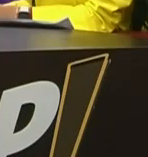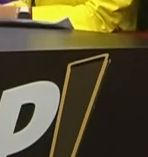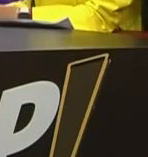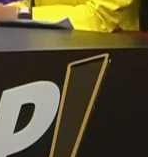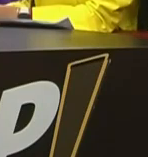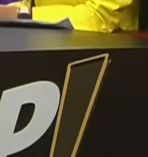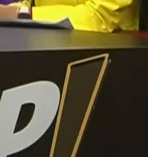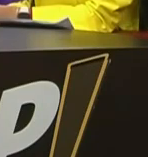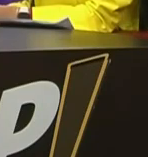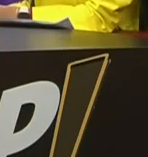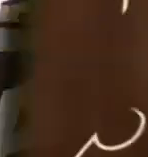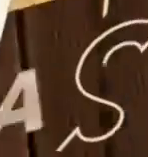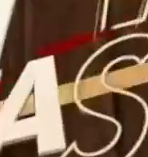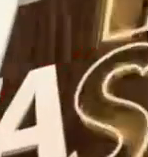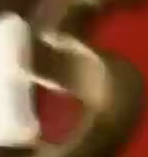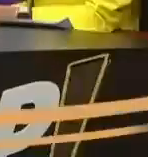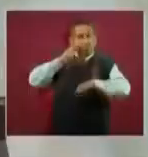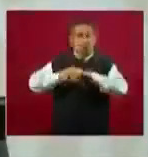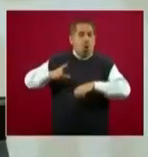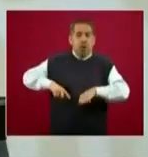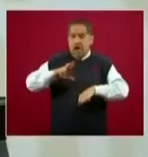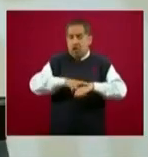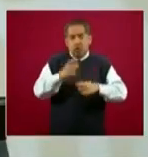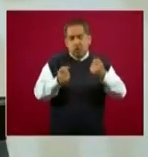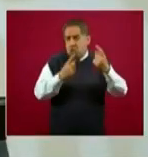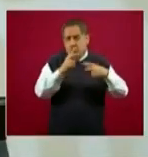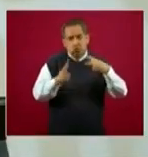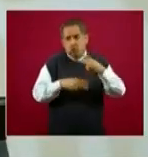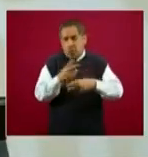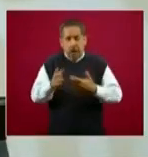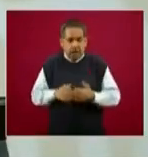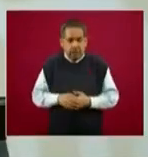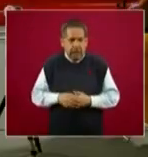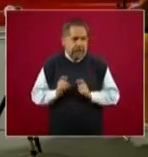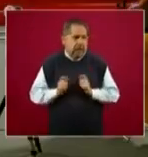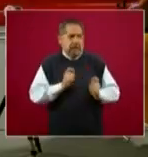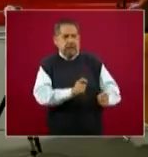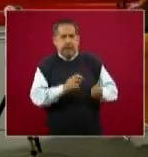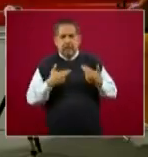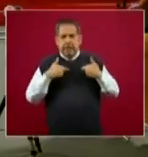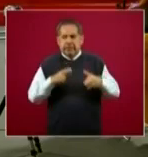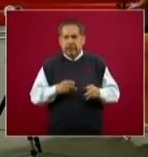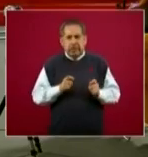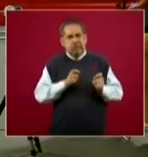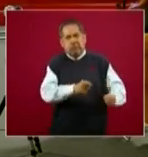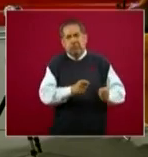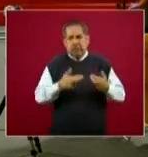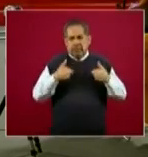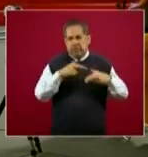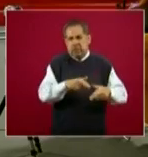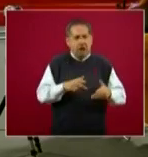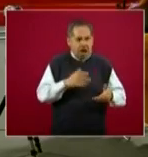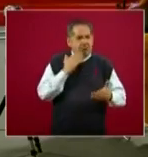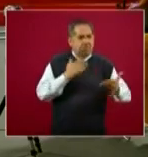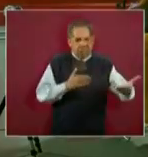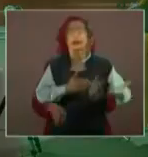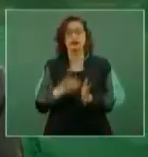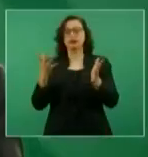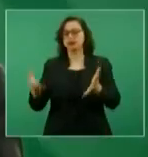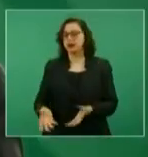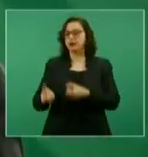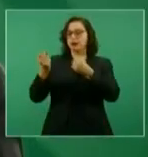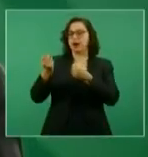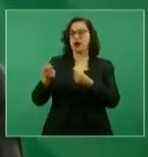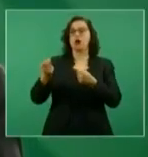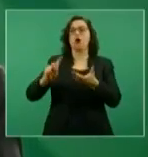él dice que estuvo bien informada la población y todo esto. Yo, yo, Mauricio Castillo, opino que no, o sea, él empezó